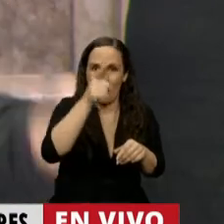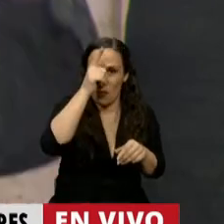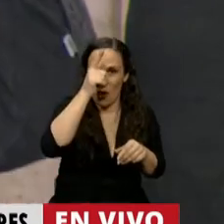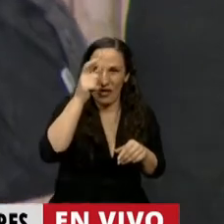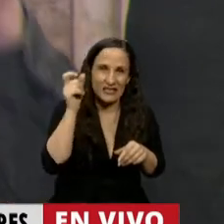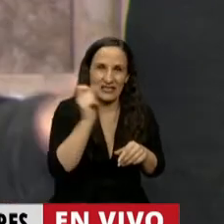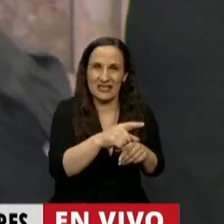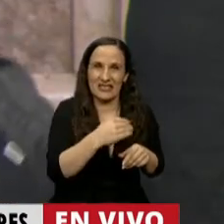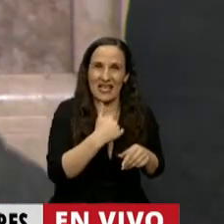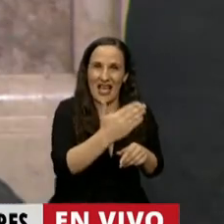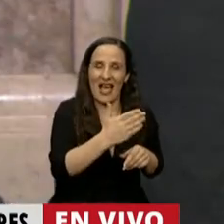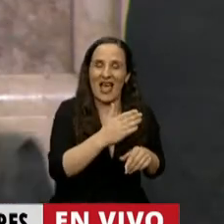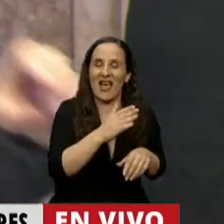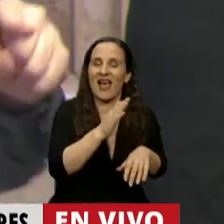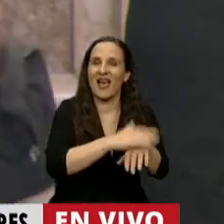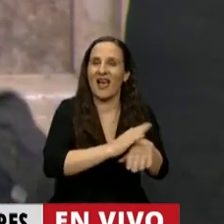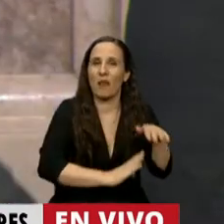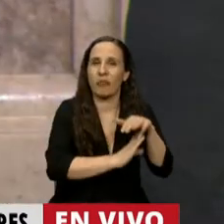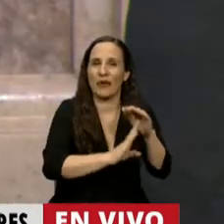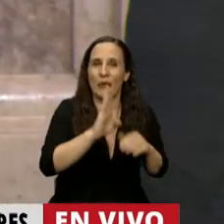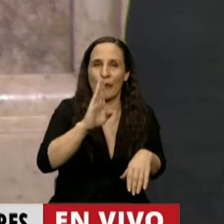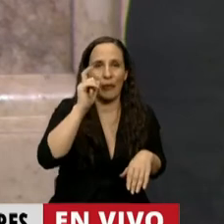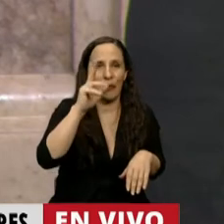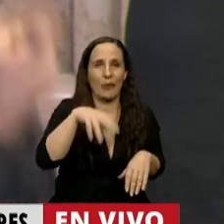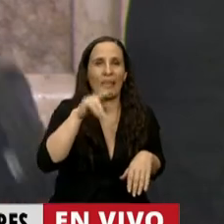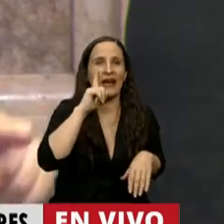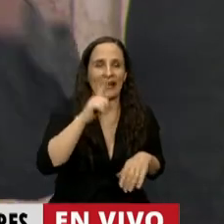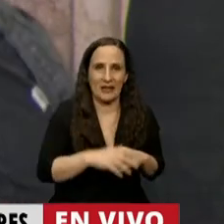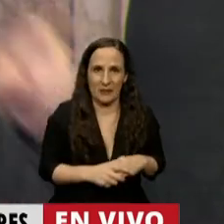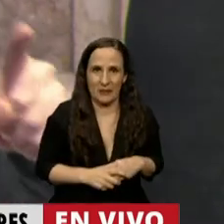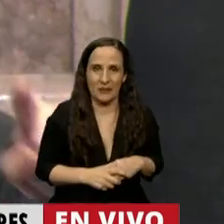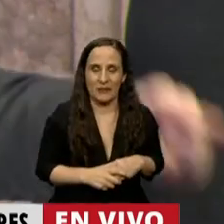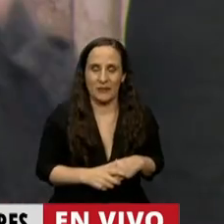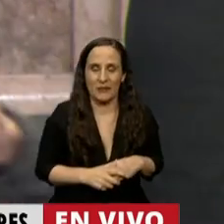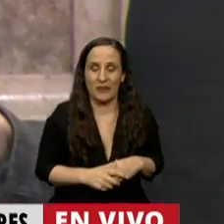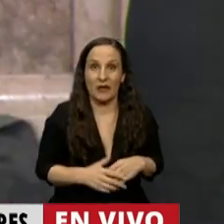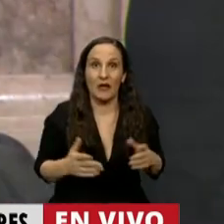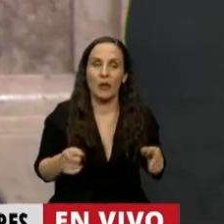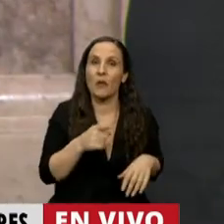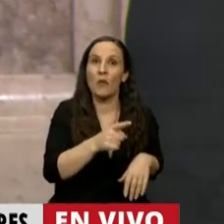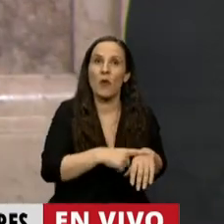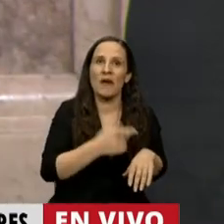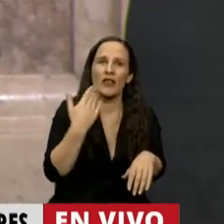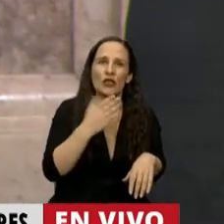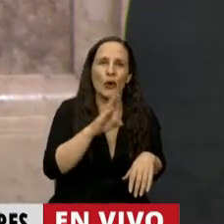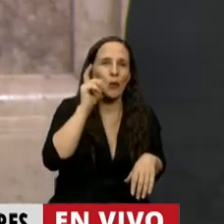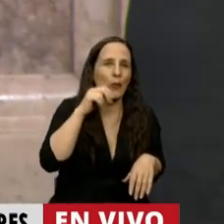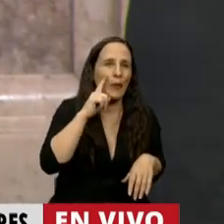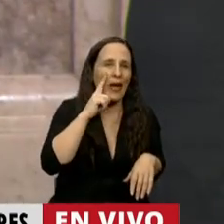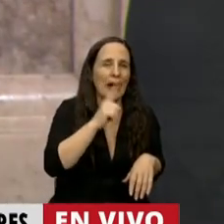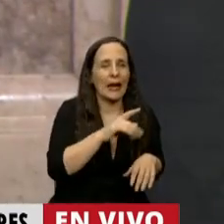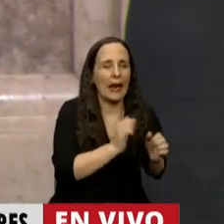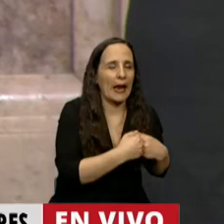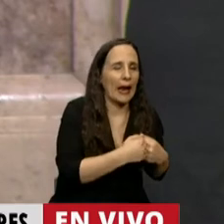bonaerense de Berni. Por eso surge esta ley. Y surge en un momento en el que Berni se escondió debajo de la cama.